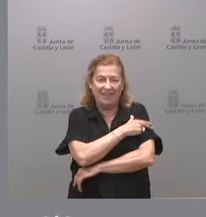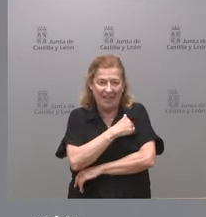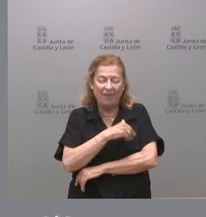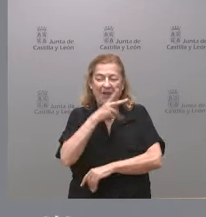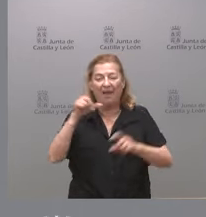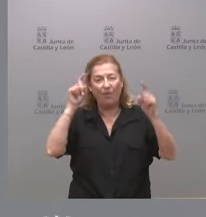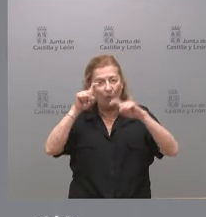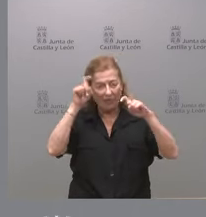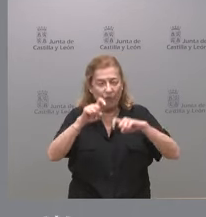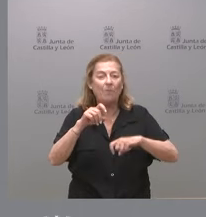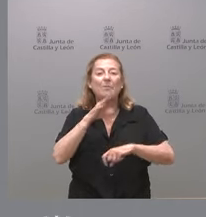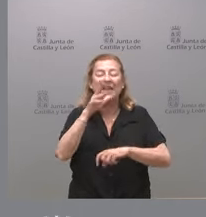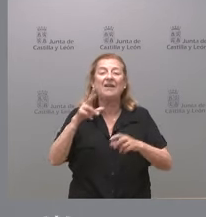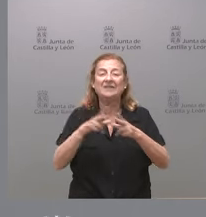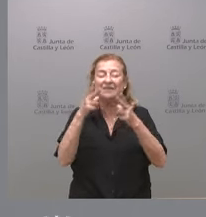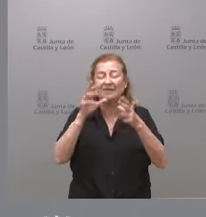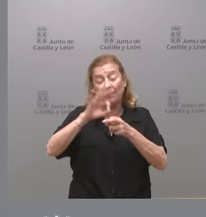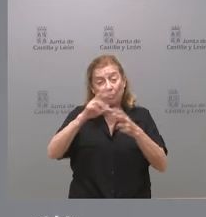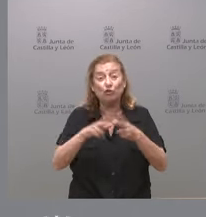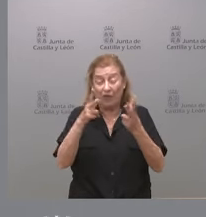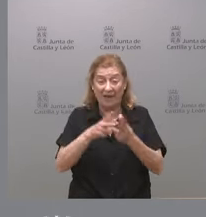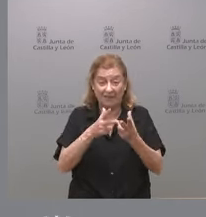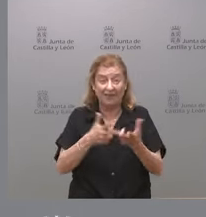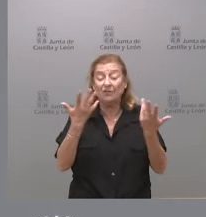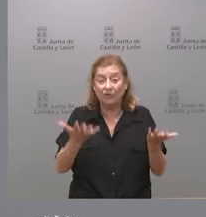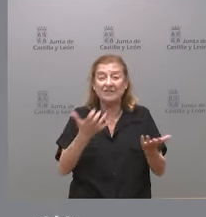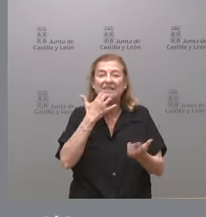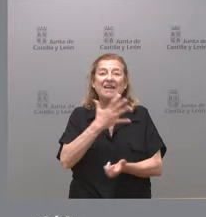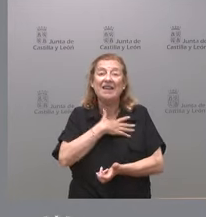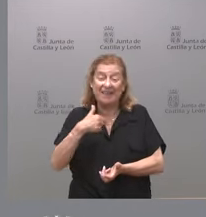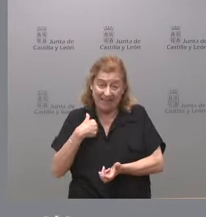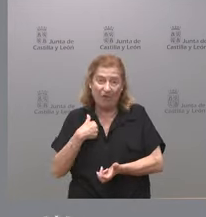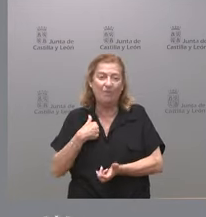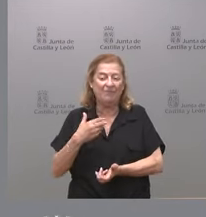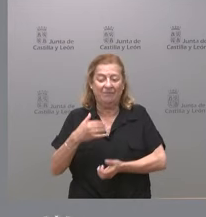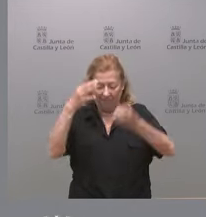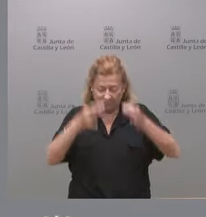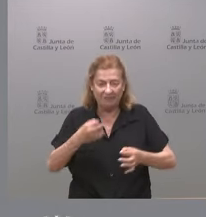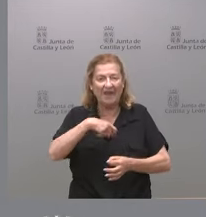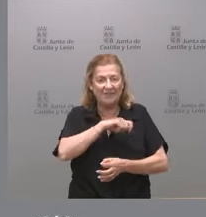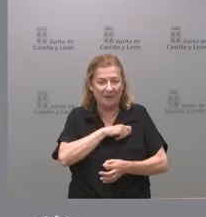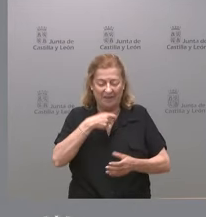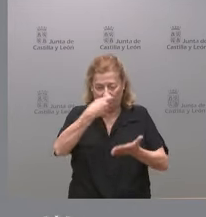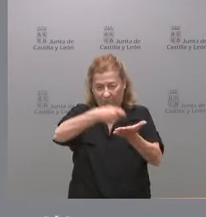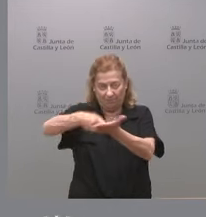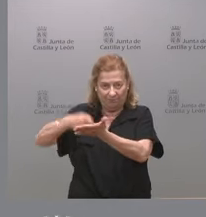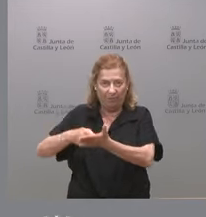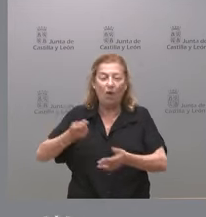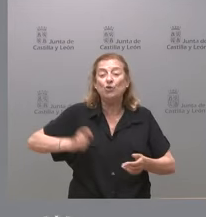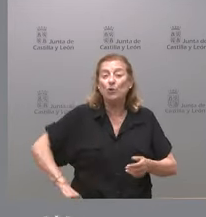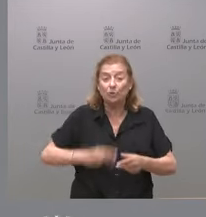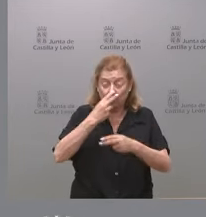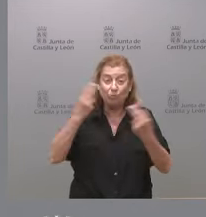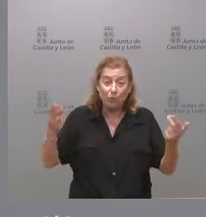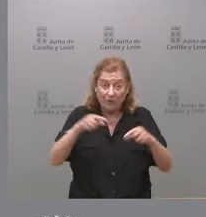educación y a los servicios sociales y por tanto si queremos tener garantizada en España la financiación de servicios públicos tiene que